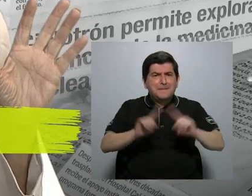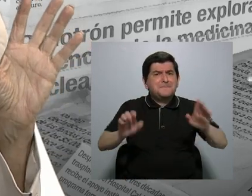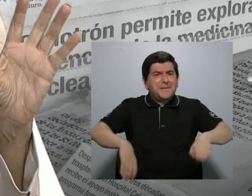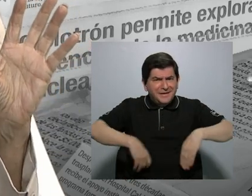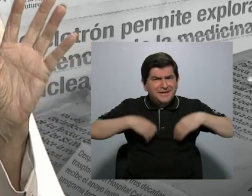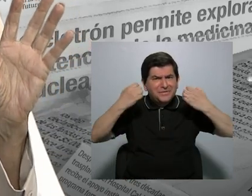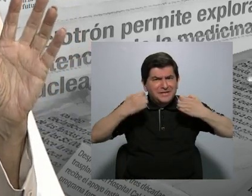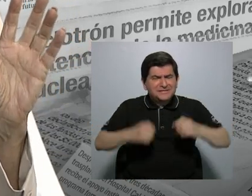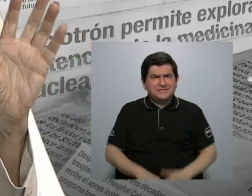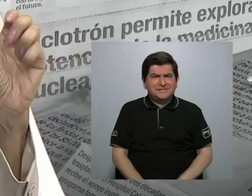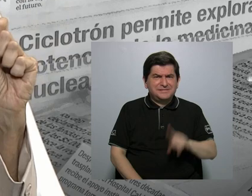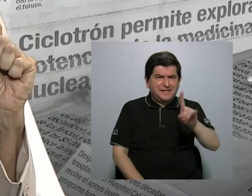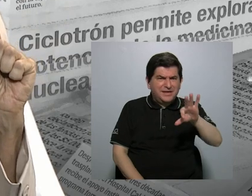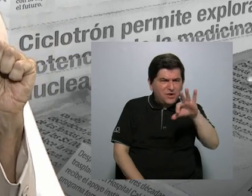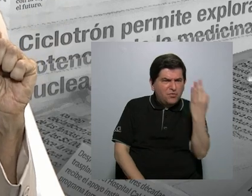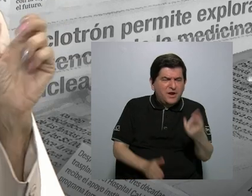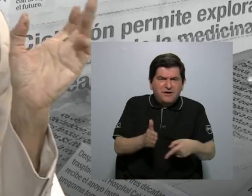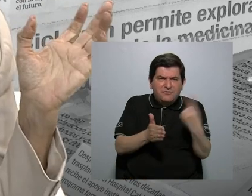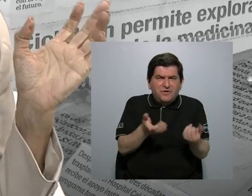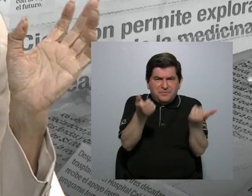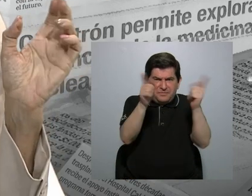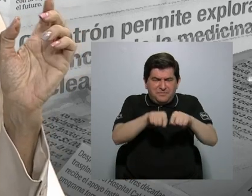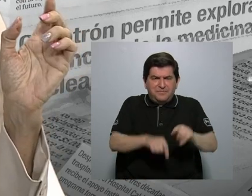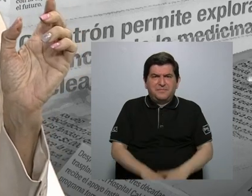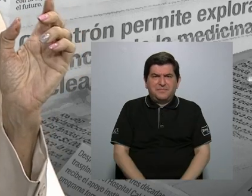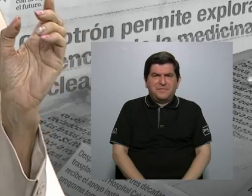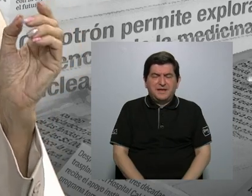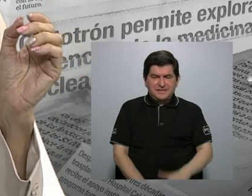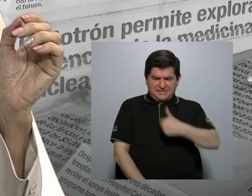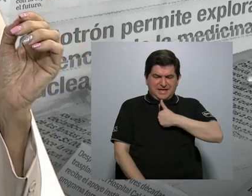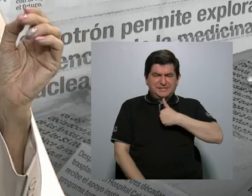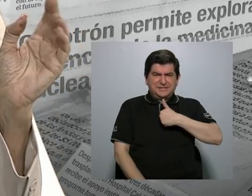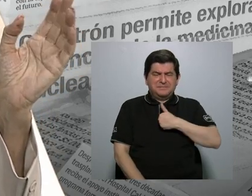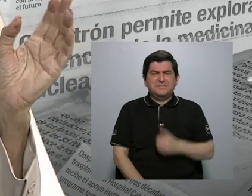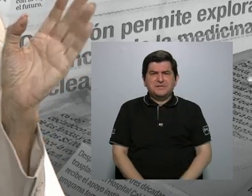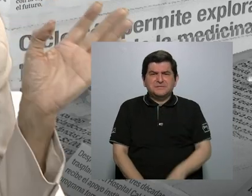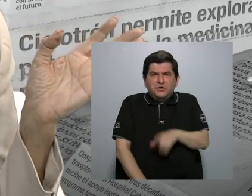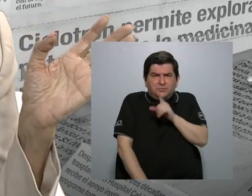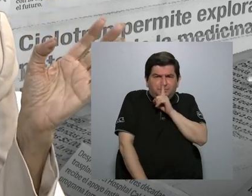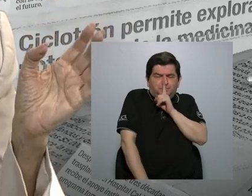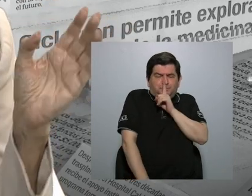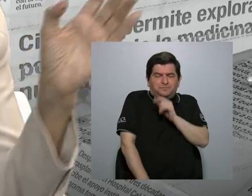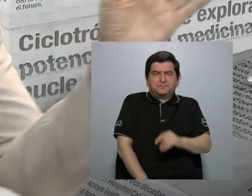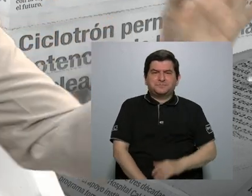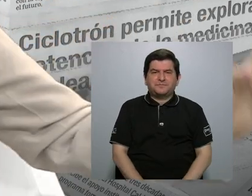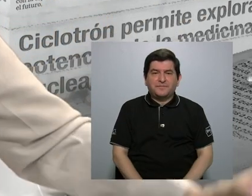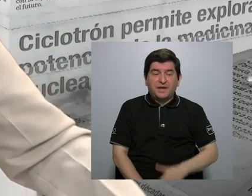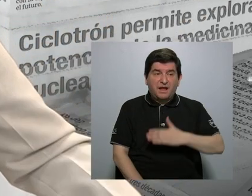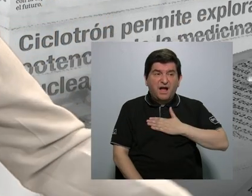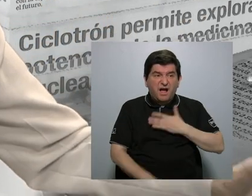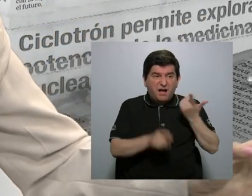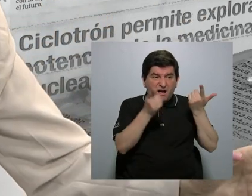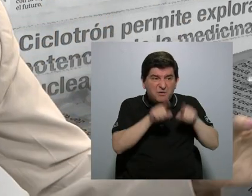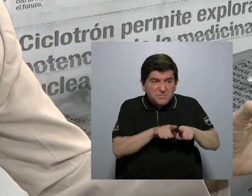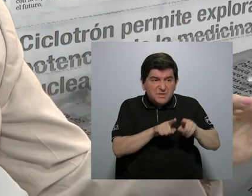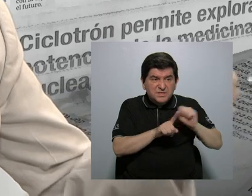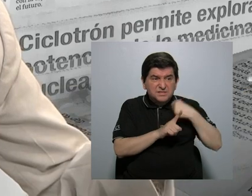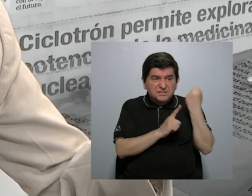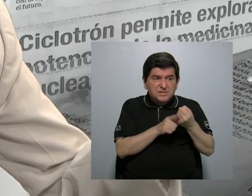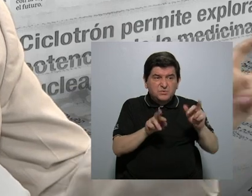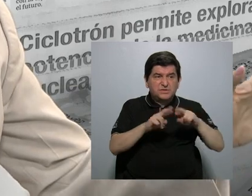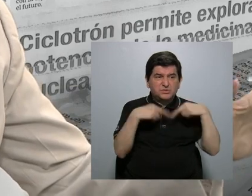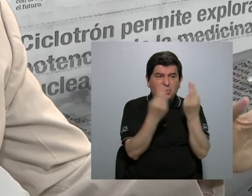existe una figura que también a veces se da, que es la autocensura. Y es, bueno, como a mí me pasa esto en la